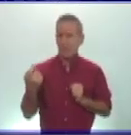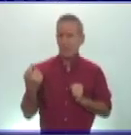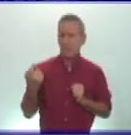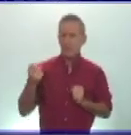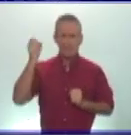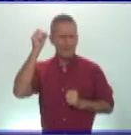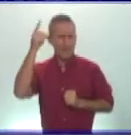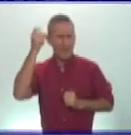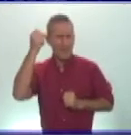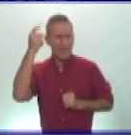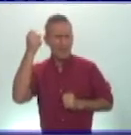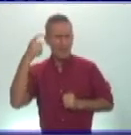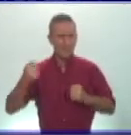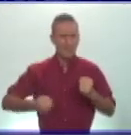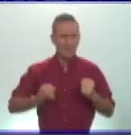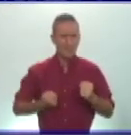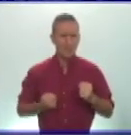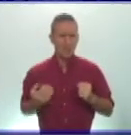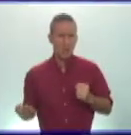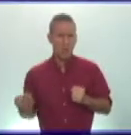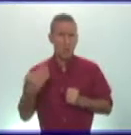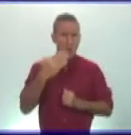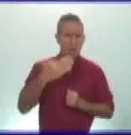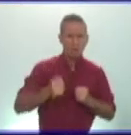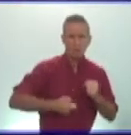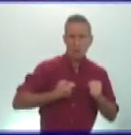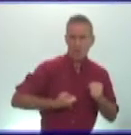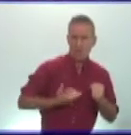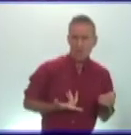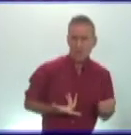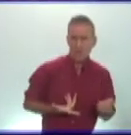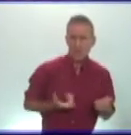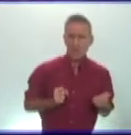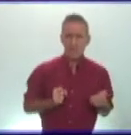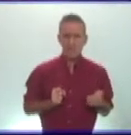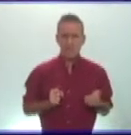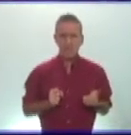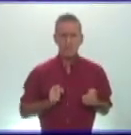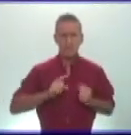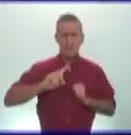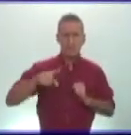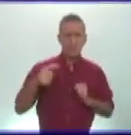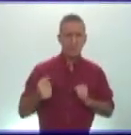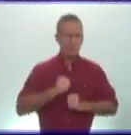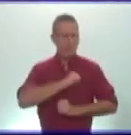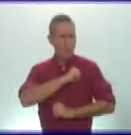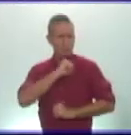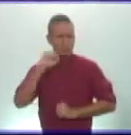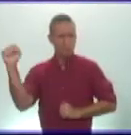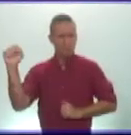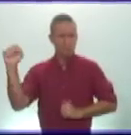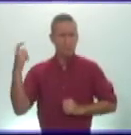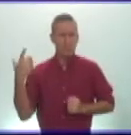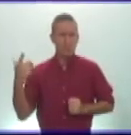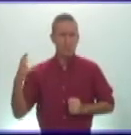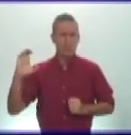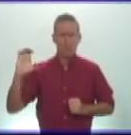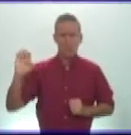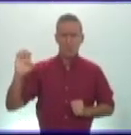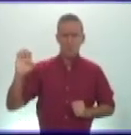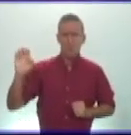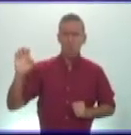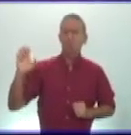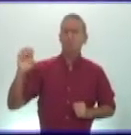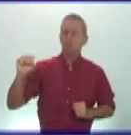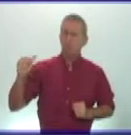así que marchó a conquistar la galia el caudillo galo vercingétorix acabó rindiéndose y césar se vino tan arriba que dijo pues